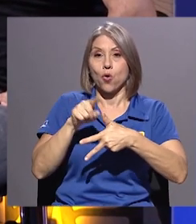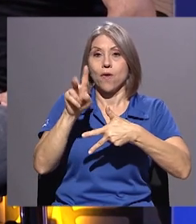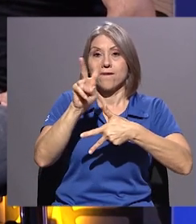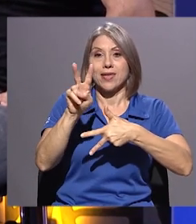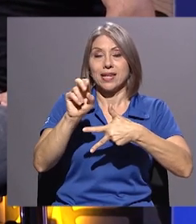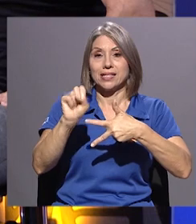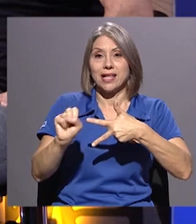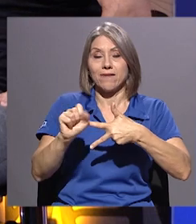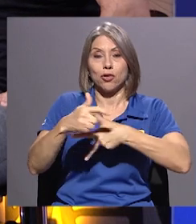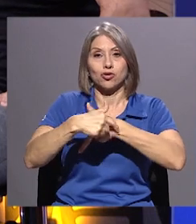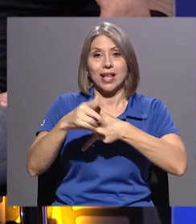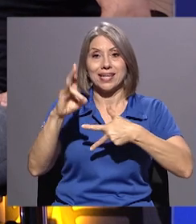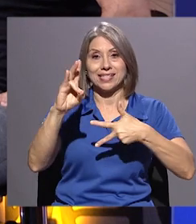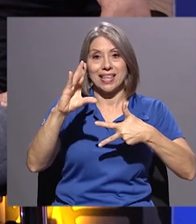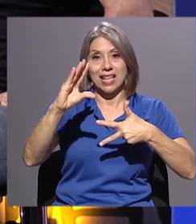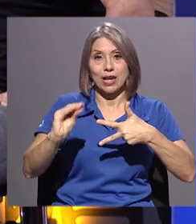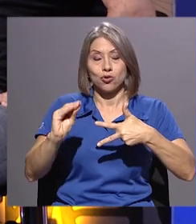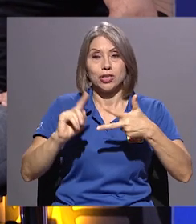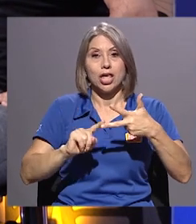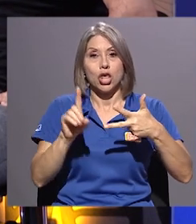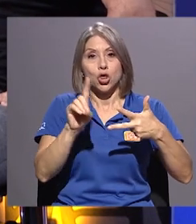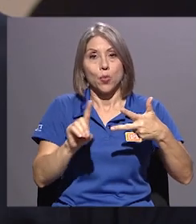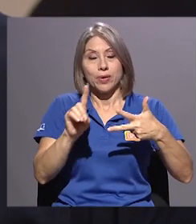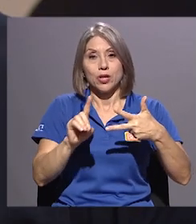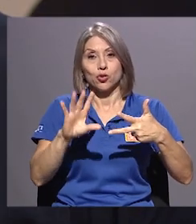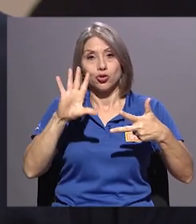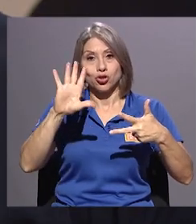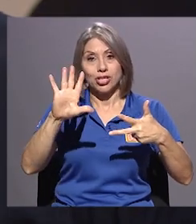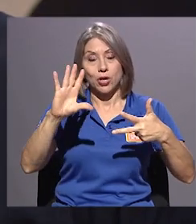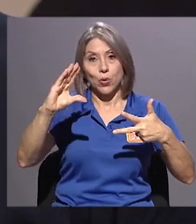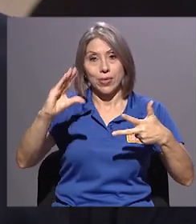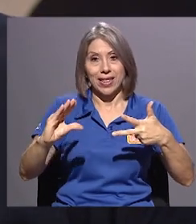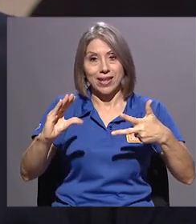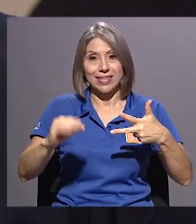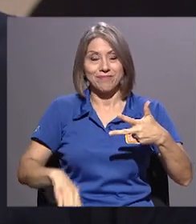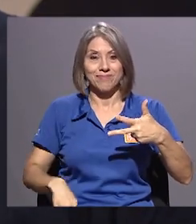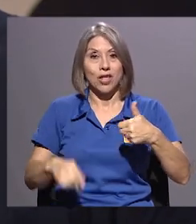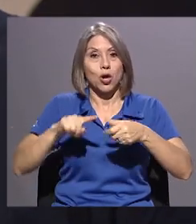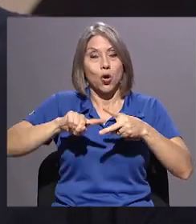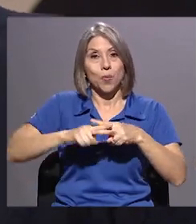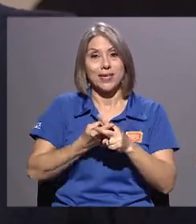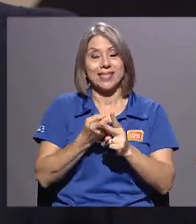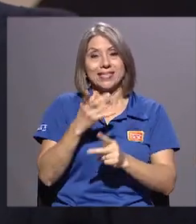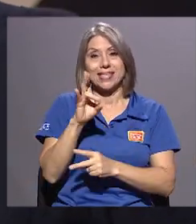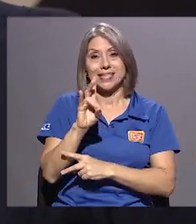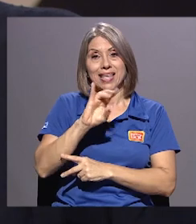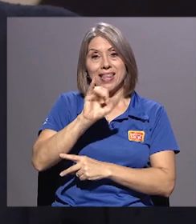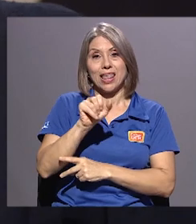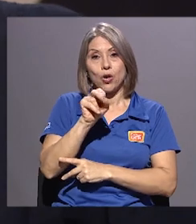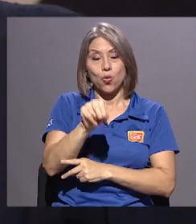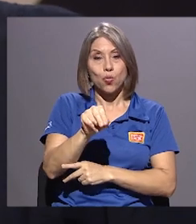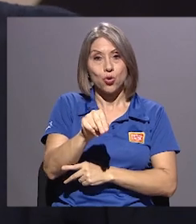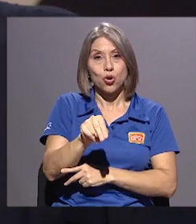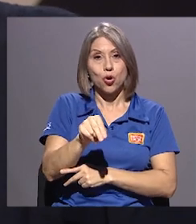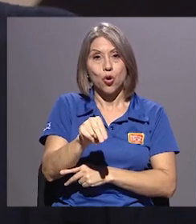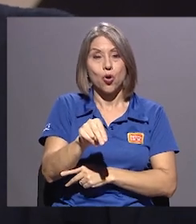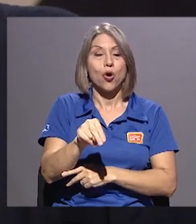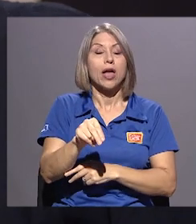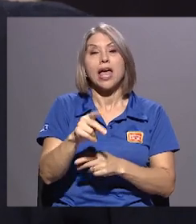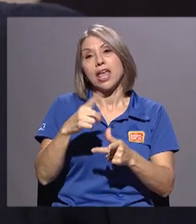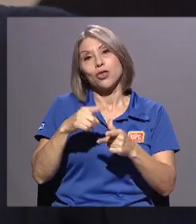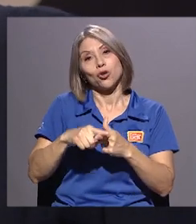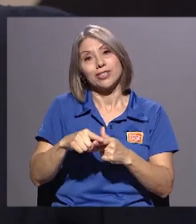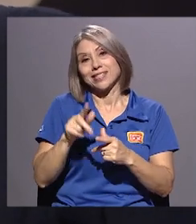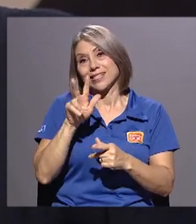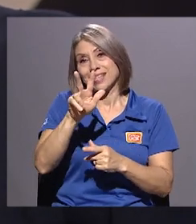Domingos a las cinco. Comienza el viernes siete de junio y va solamente por nueve funciones, tres fines de semana,